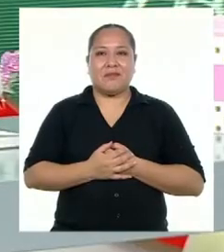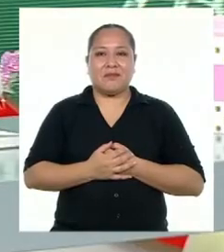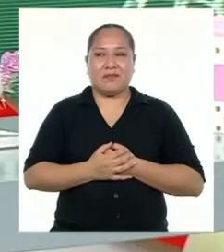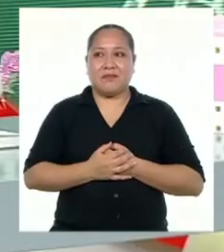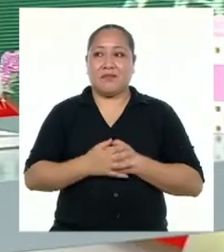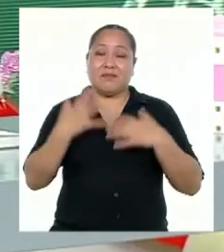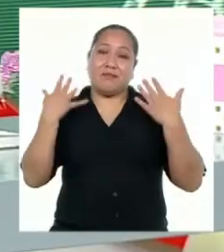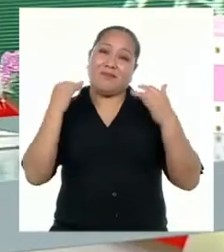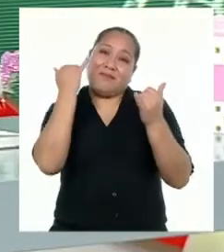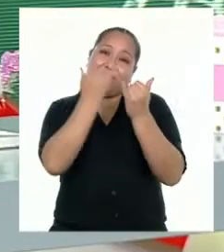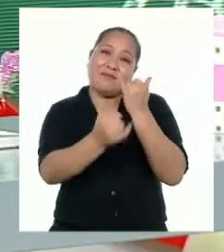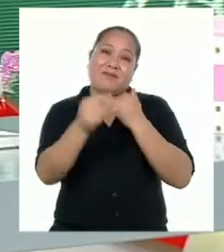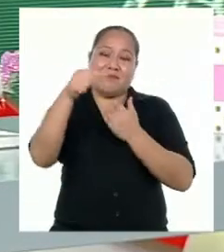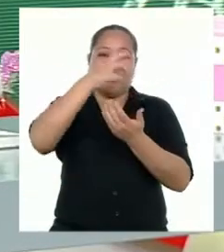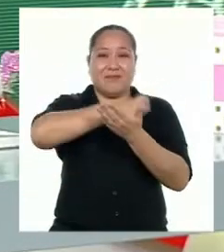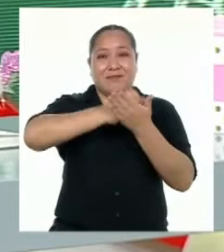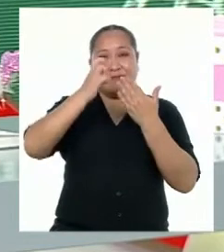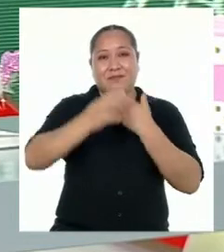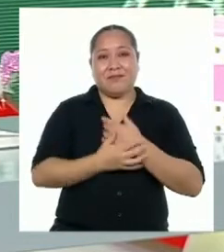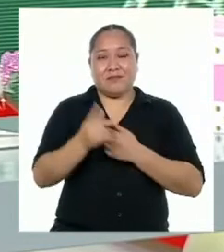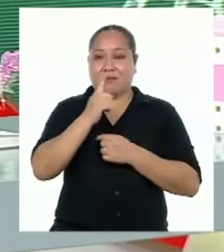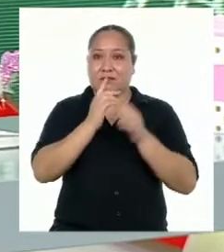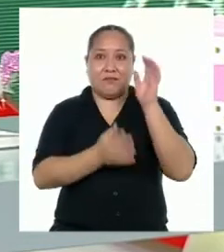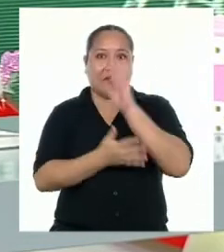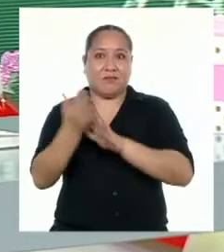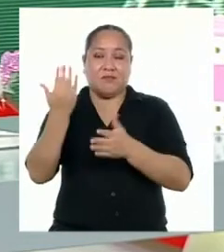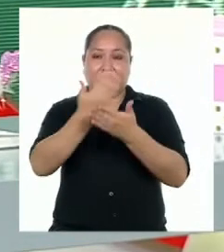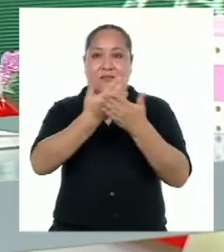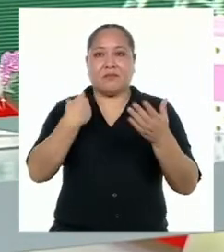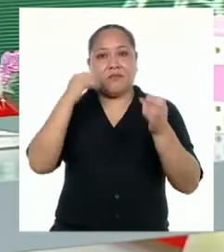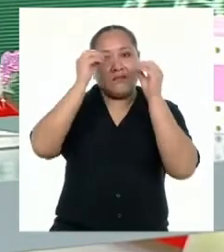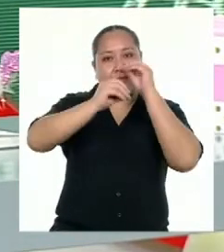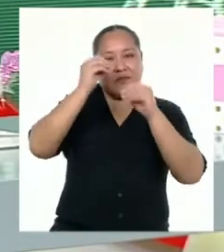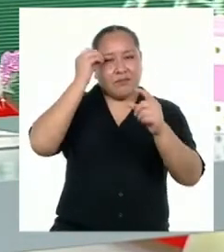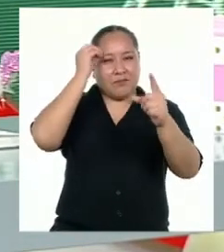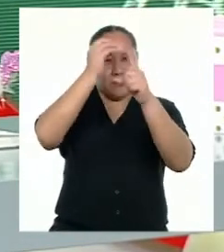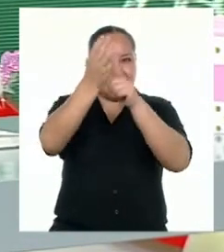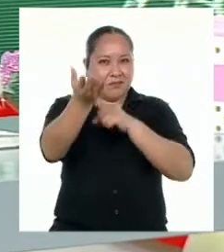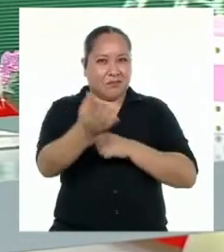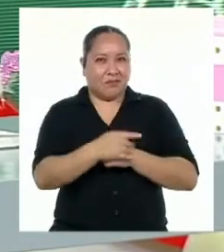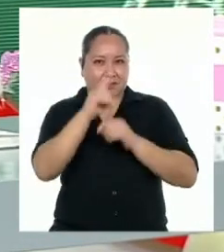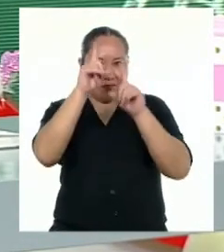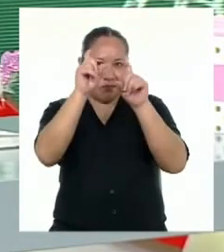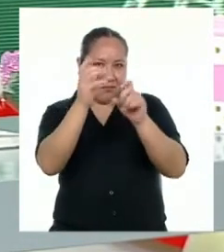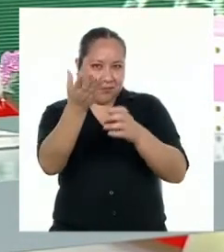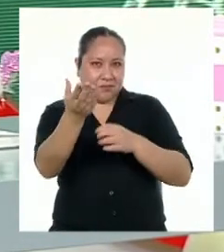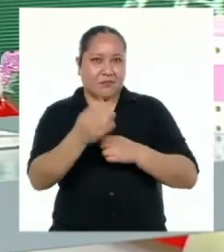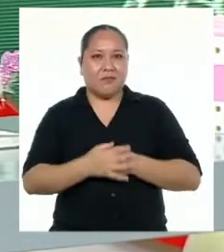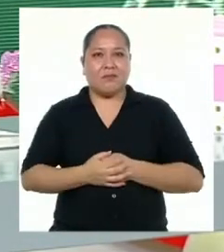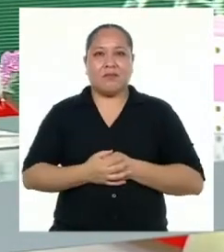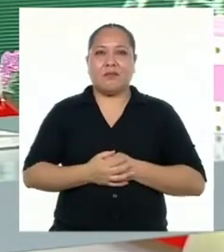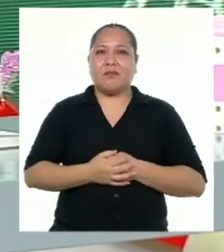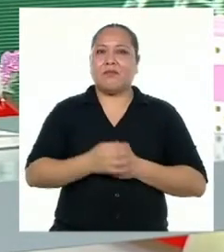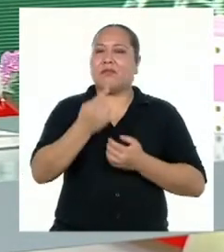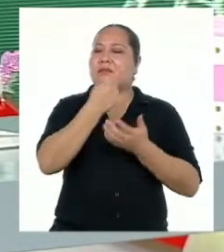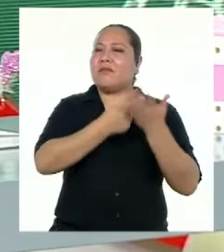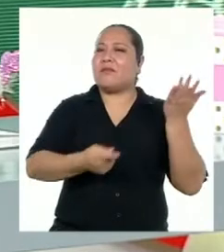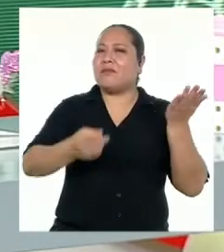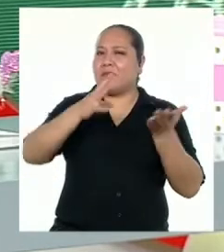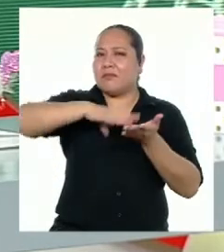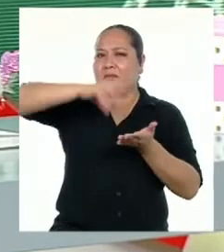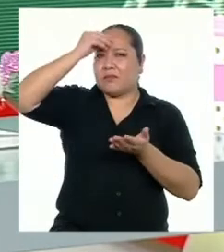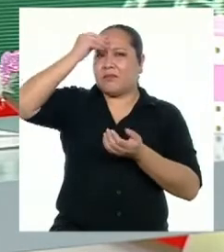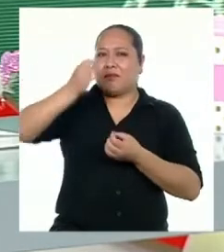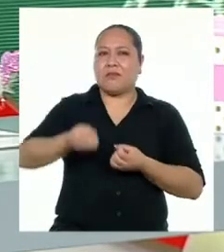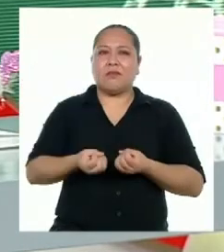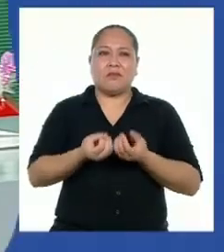Se nos acabó el programa. Pero no me voy sin antes plantearles un reto. La pregunta es... ¿Qué aprendizaje te ha